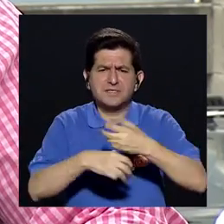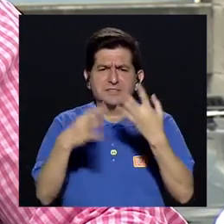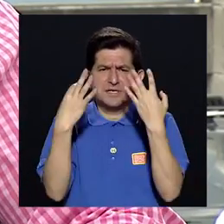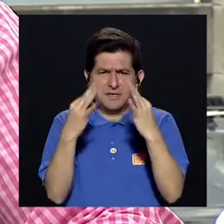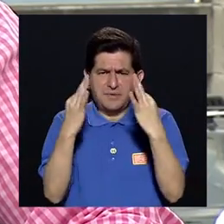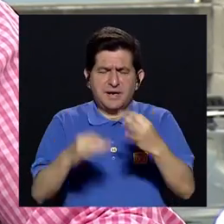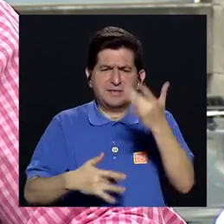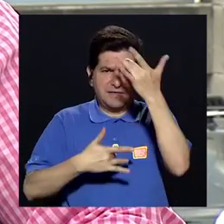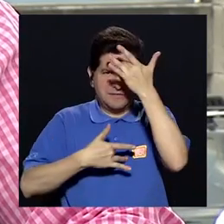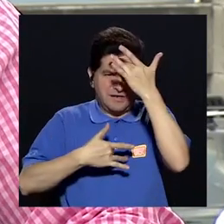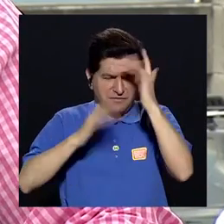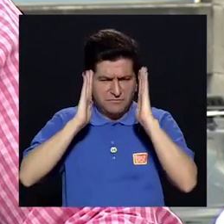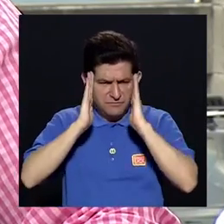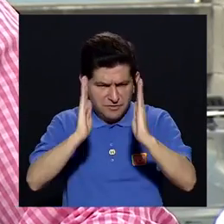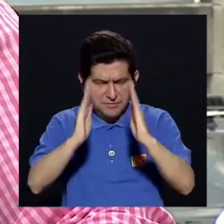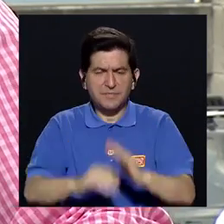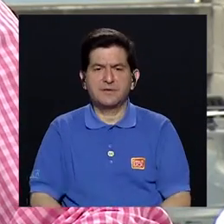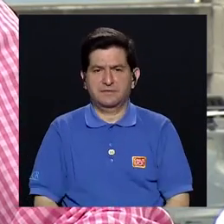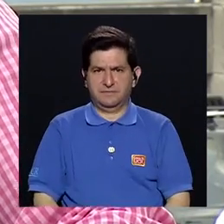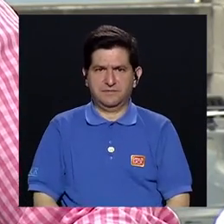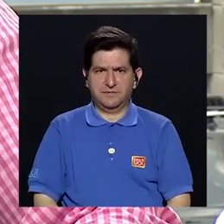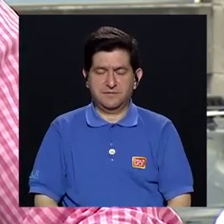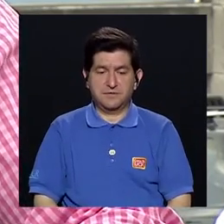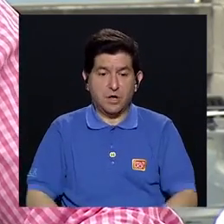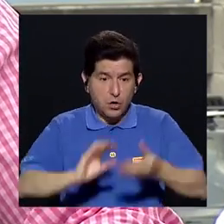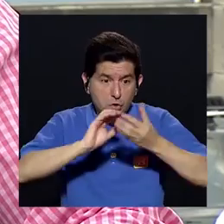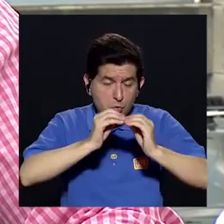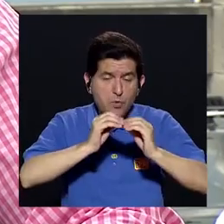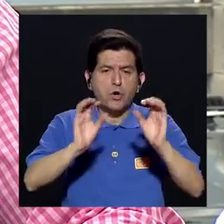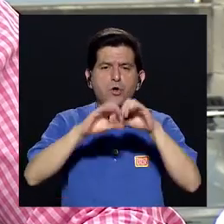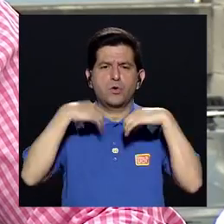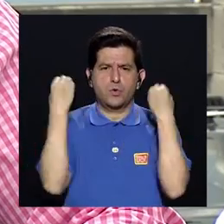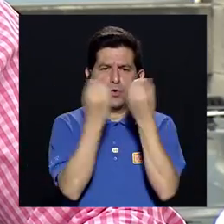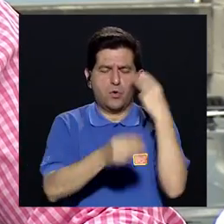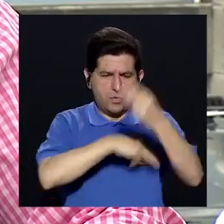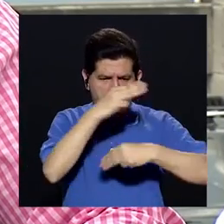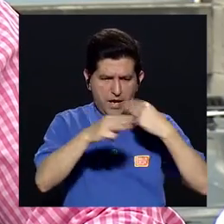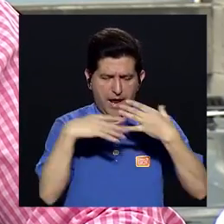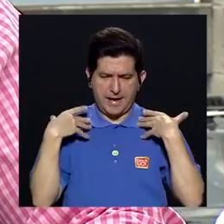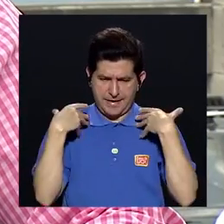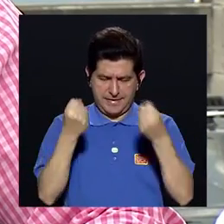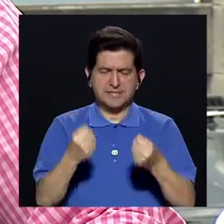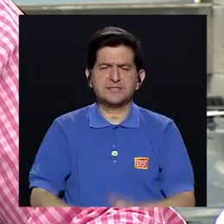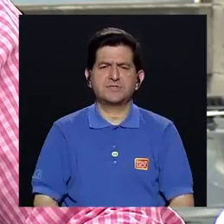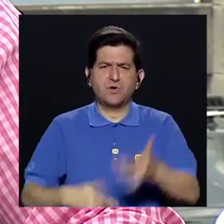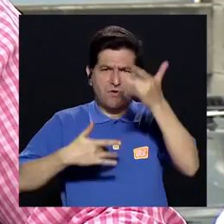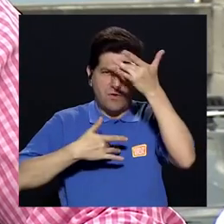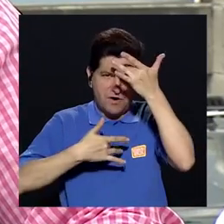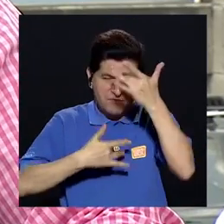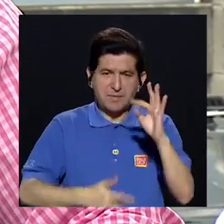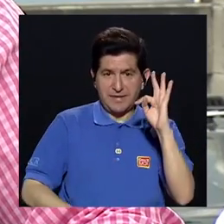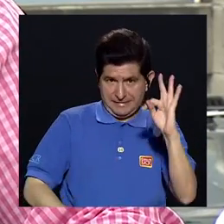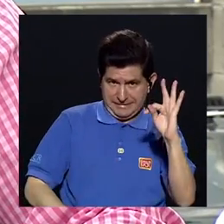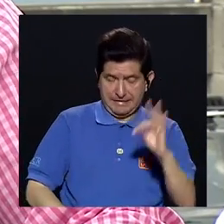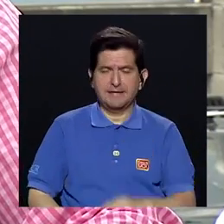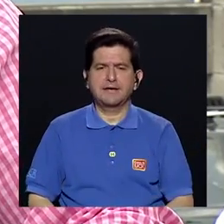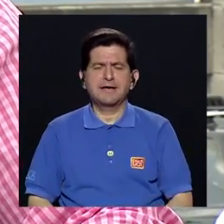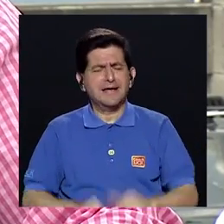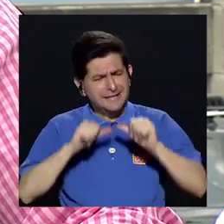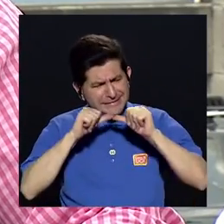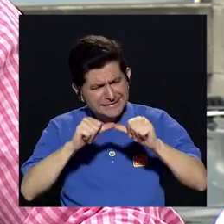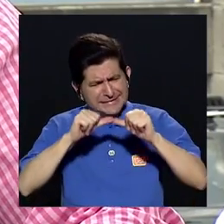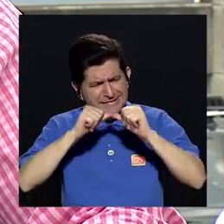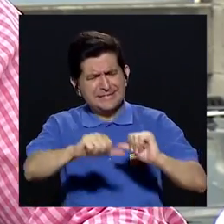contención a esta enfermedad Y es que según los datos de la Organización Mundial de la Salud La tuberculosis aún